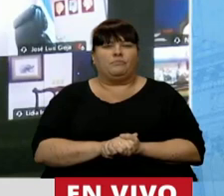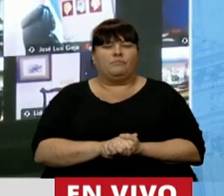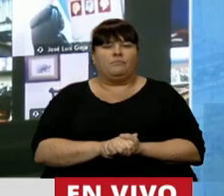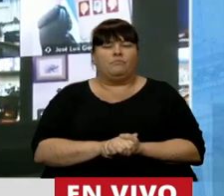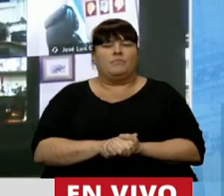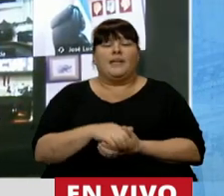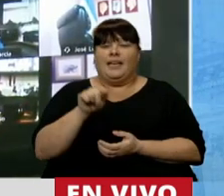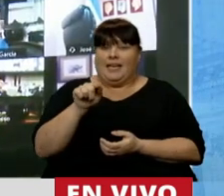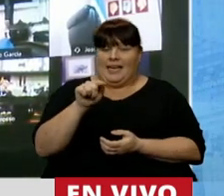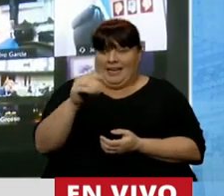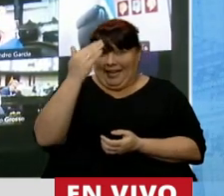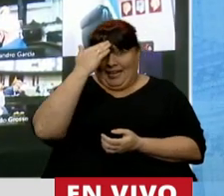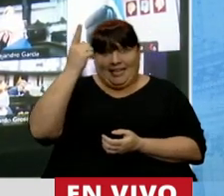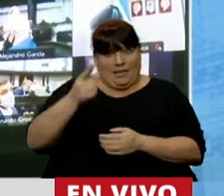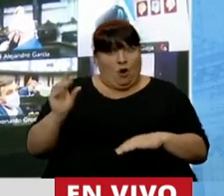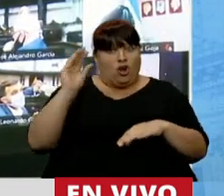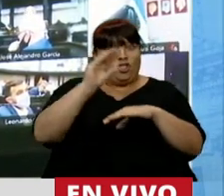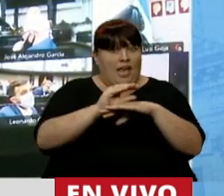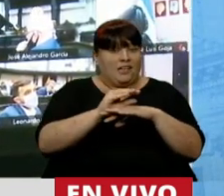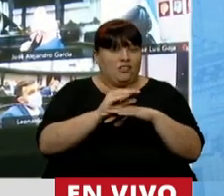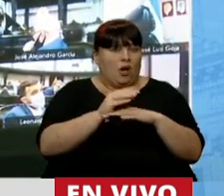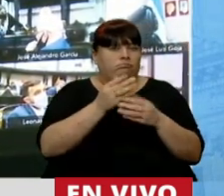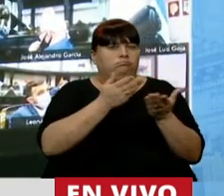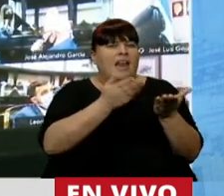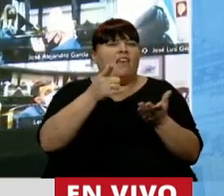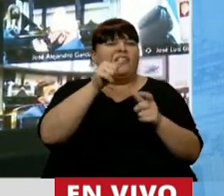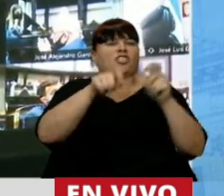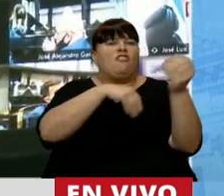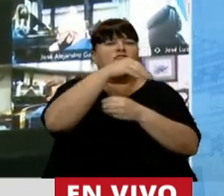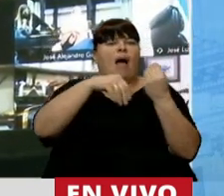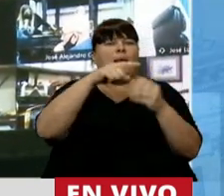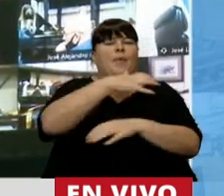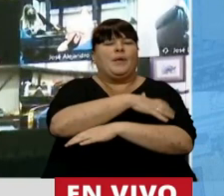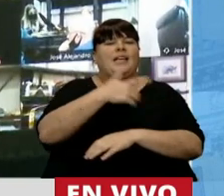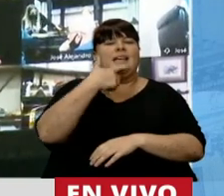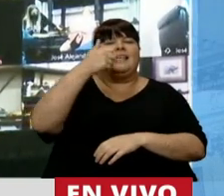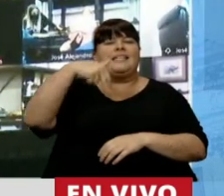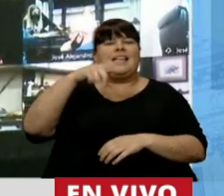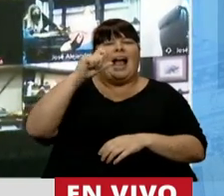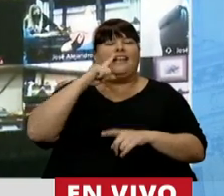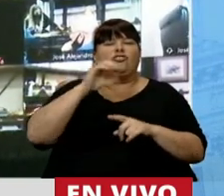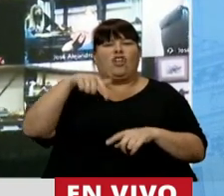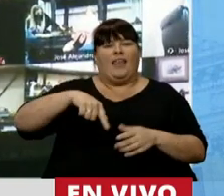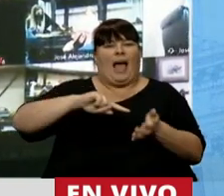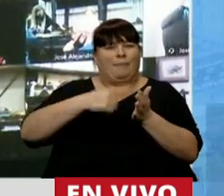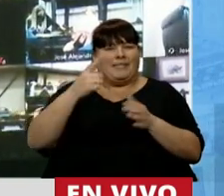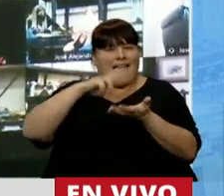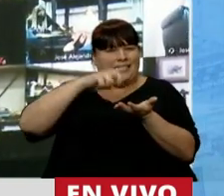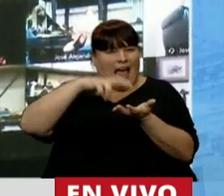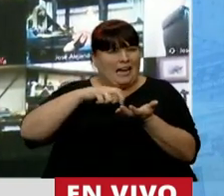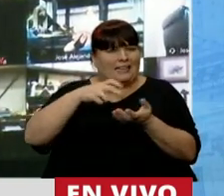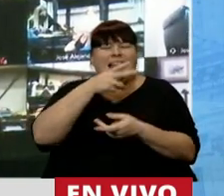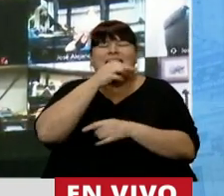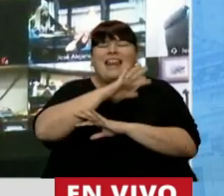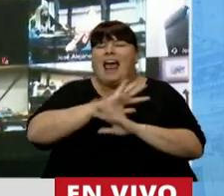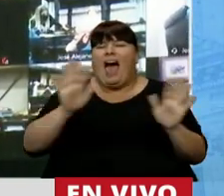con ese 15% se van a ver beneficiadas las familias del asentamiento San Calixto, aquí en Santa Capital, que no tienen